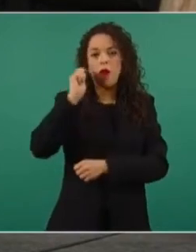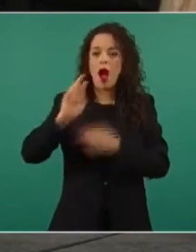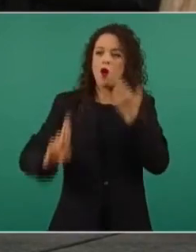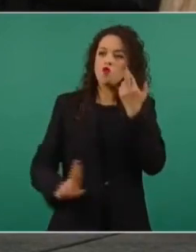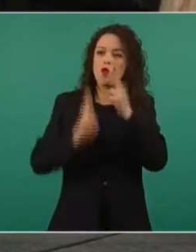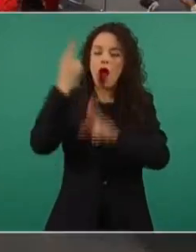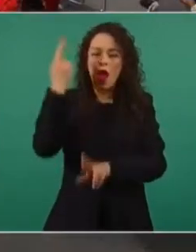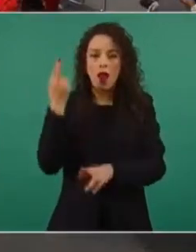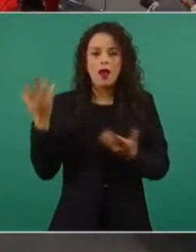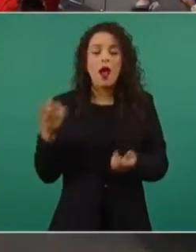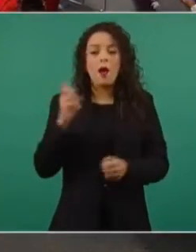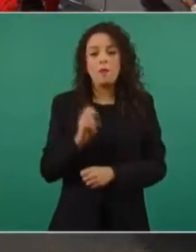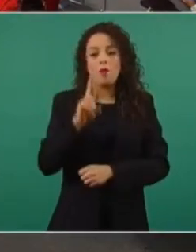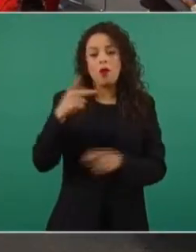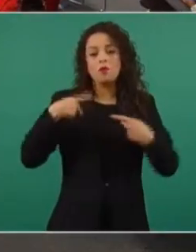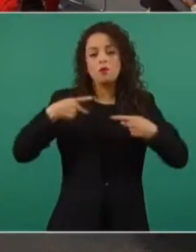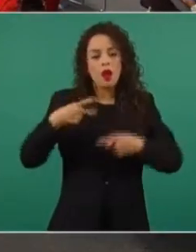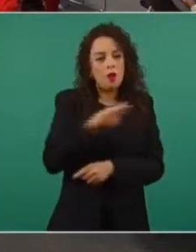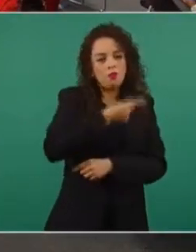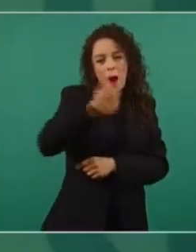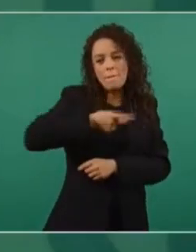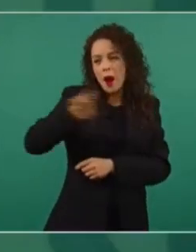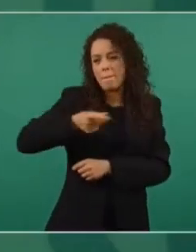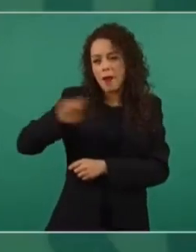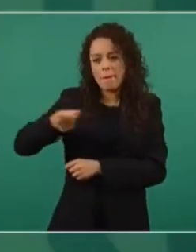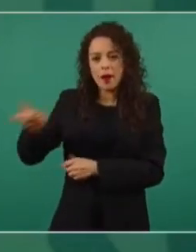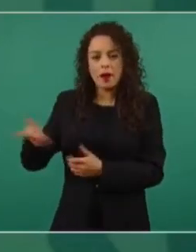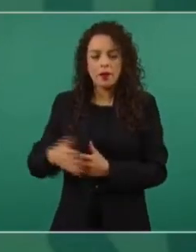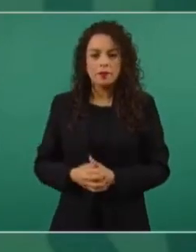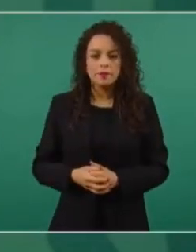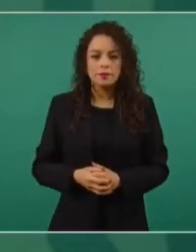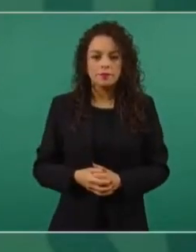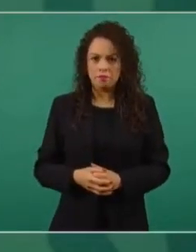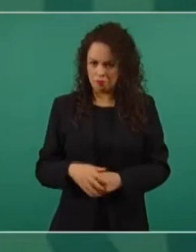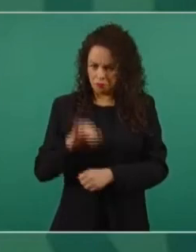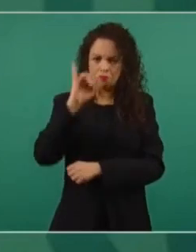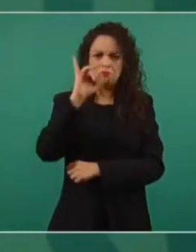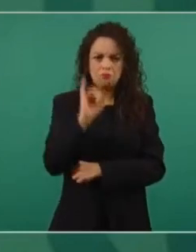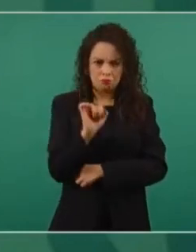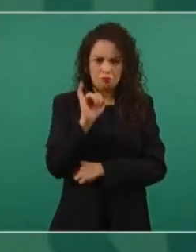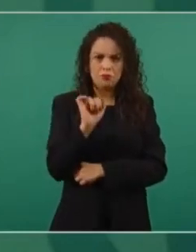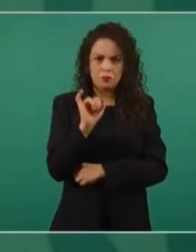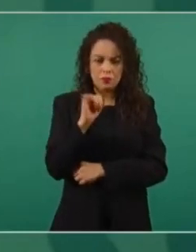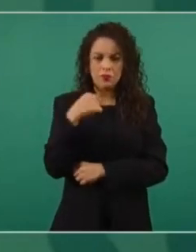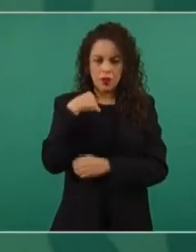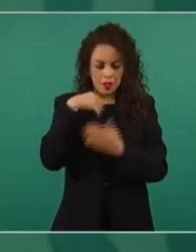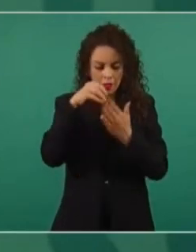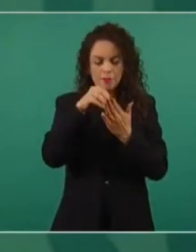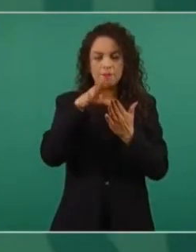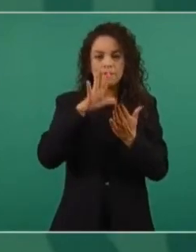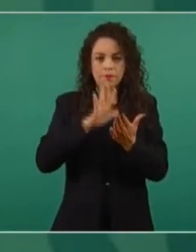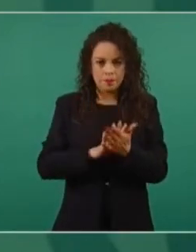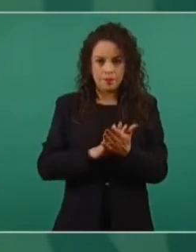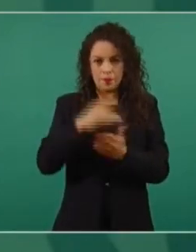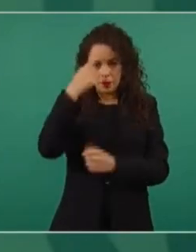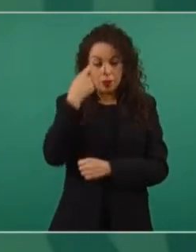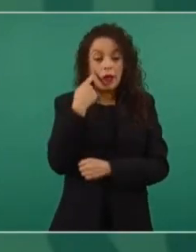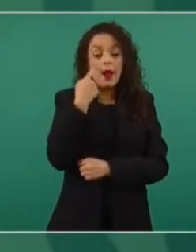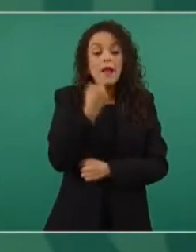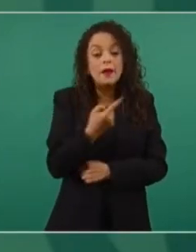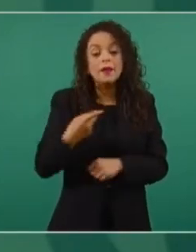despidos. Sí, vamos a tomarlo en consideración y para que se atienda.